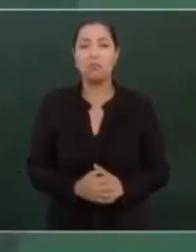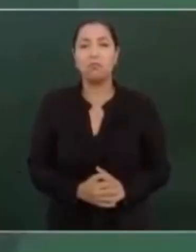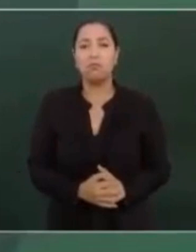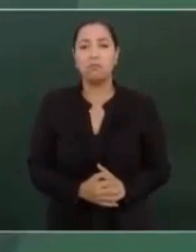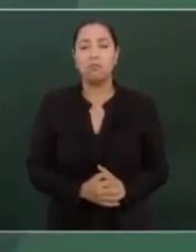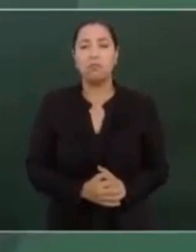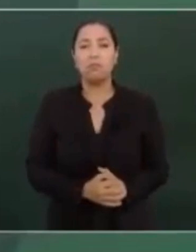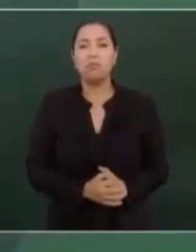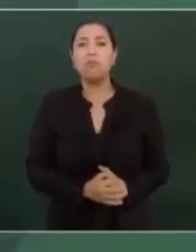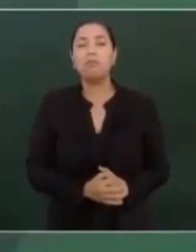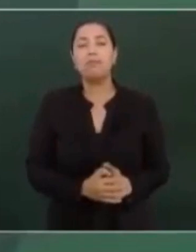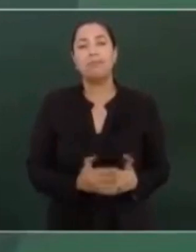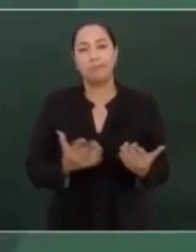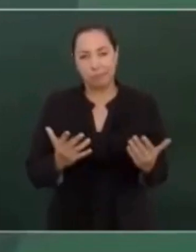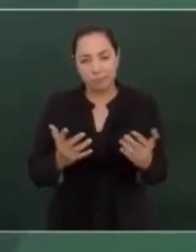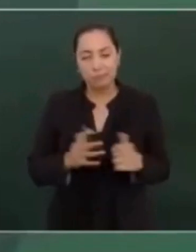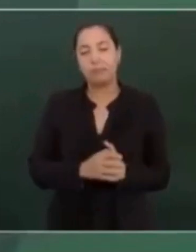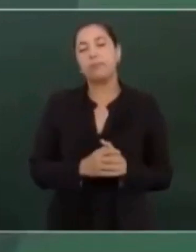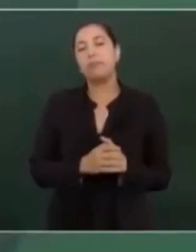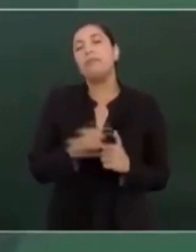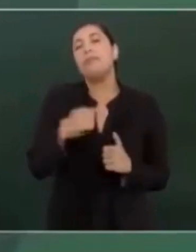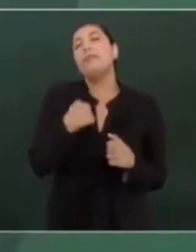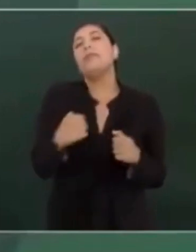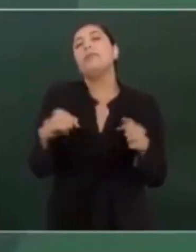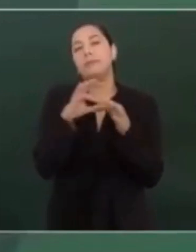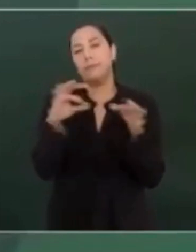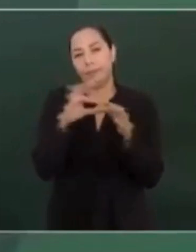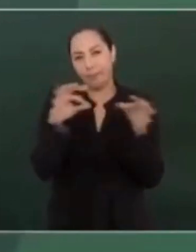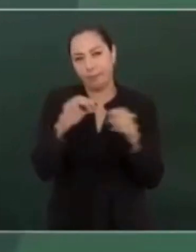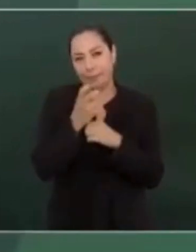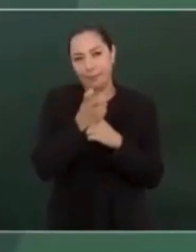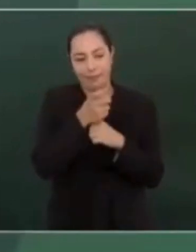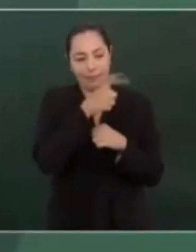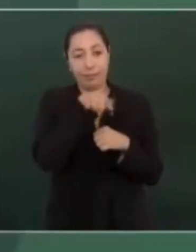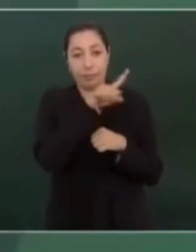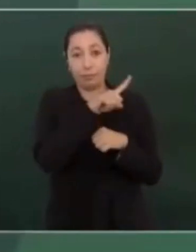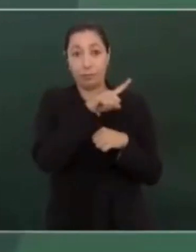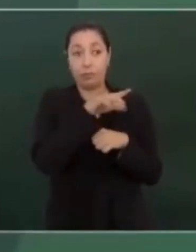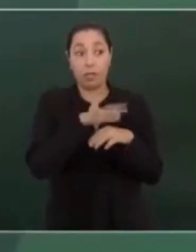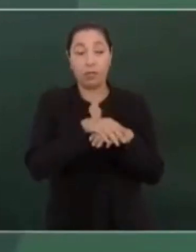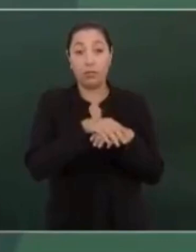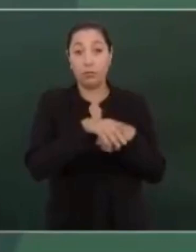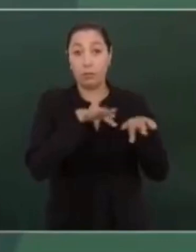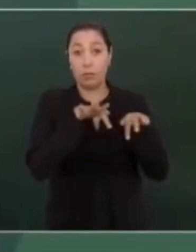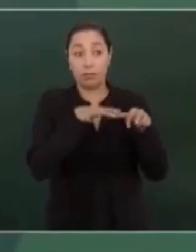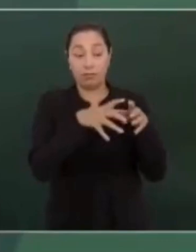Estamos hablando de las empresas más famosas,